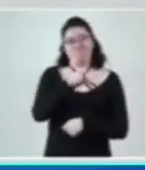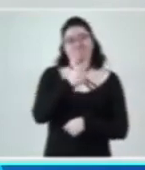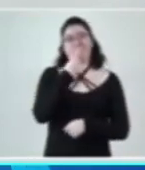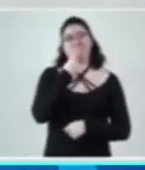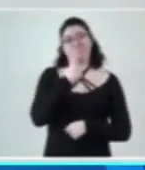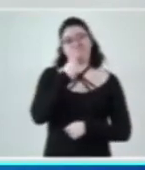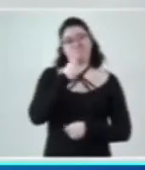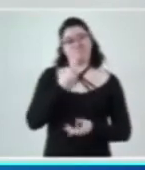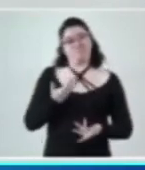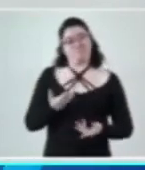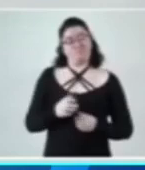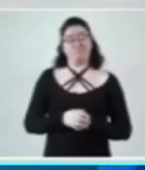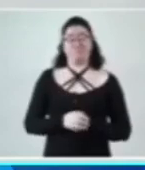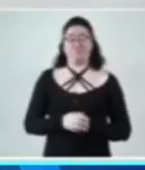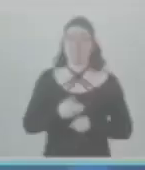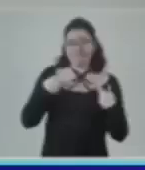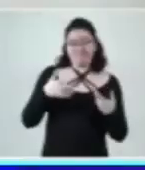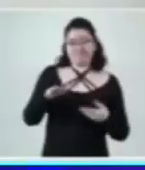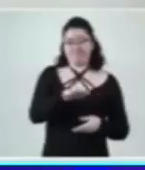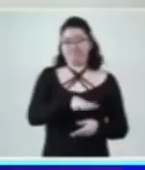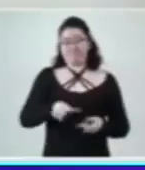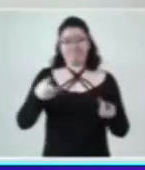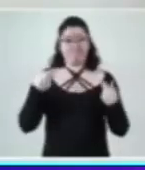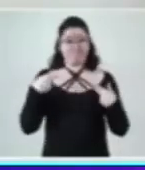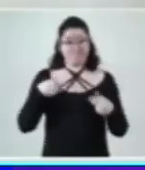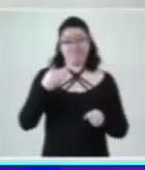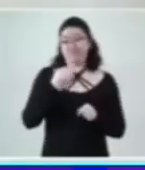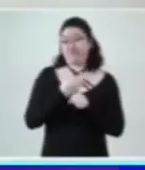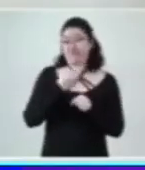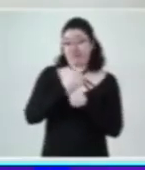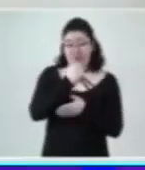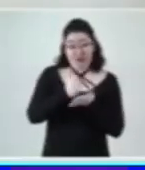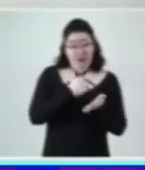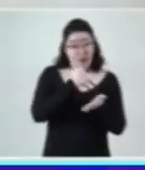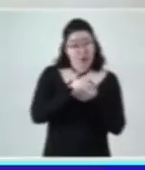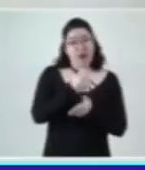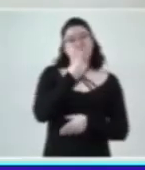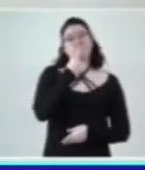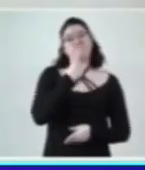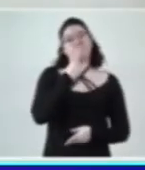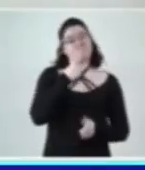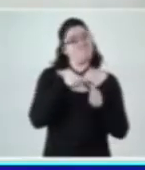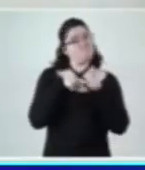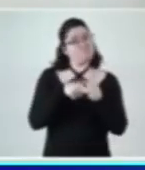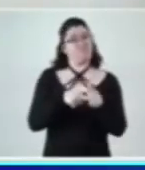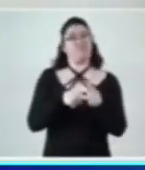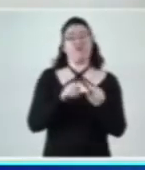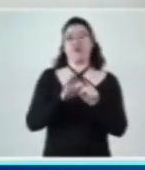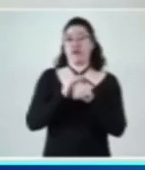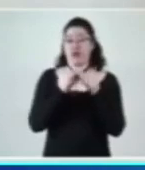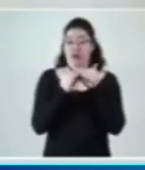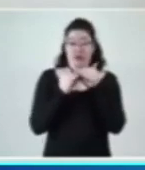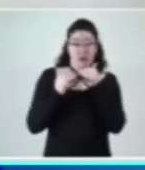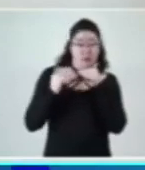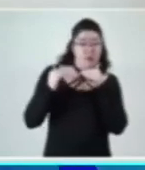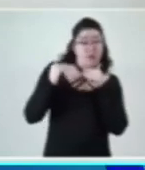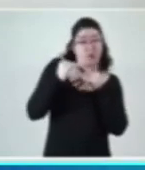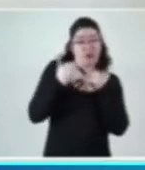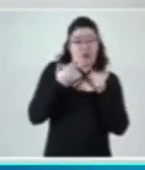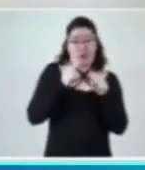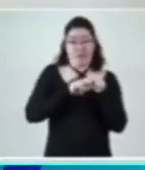También señaló que a finales de la próxima semana informarán si hay algún cambio en el color del semáforo